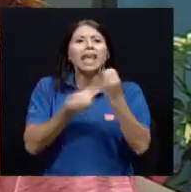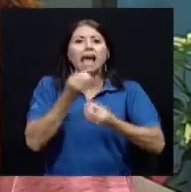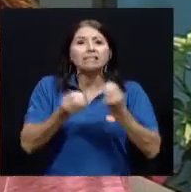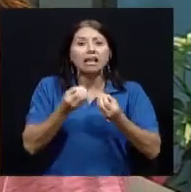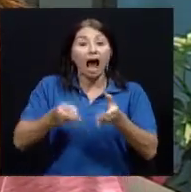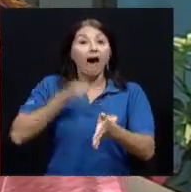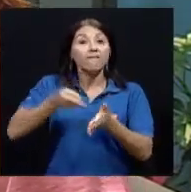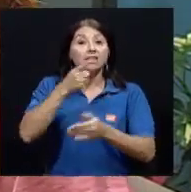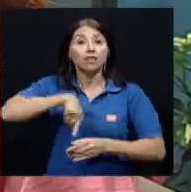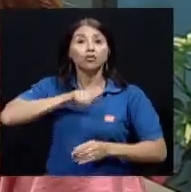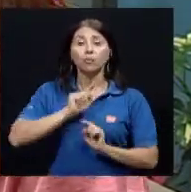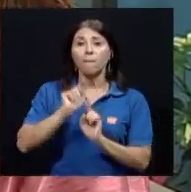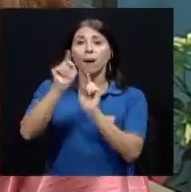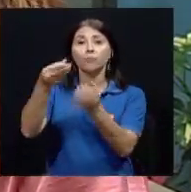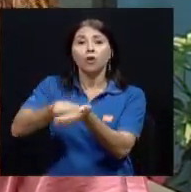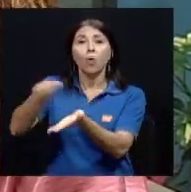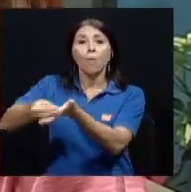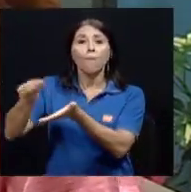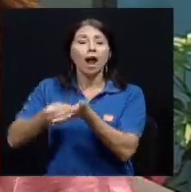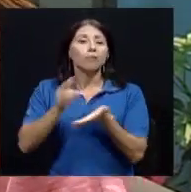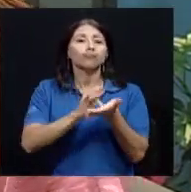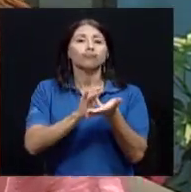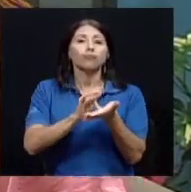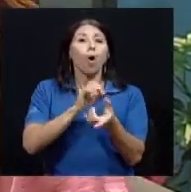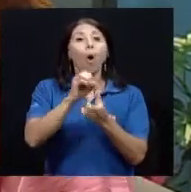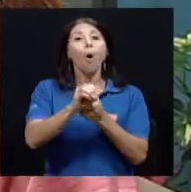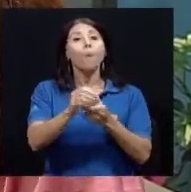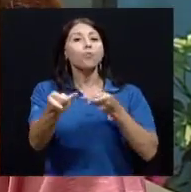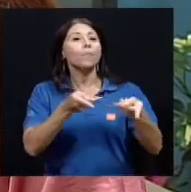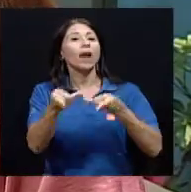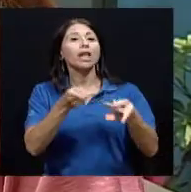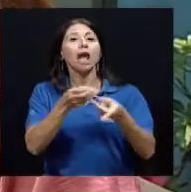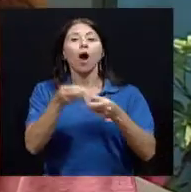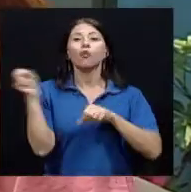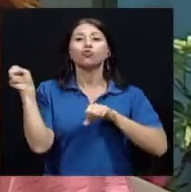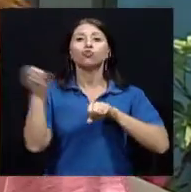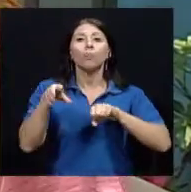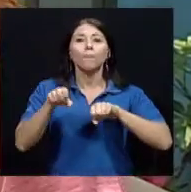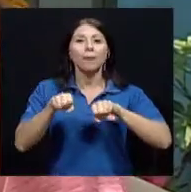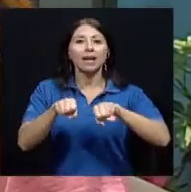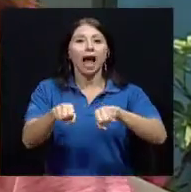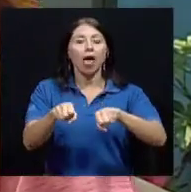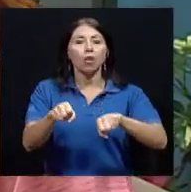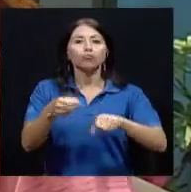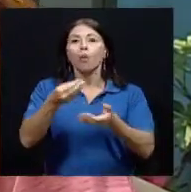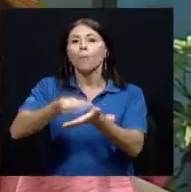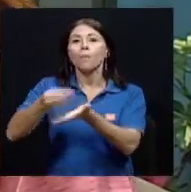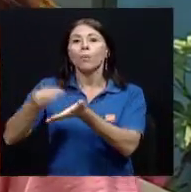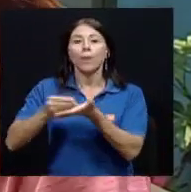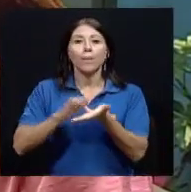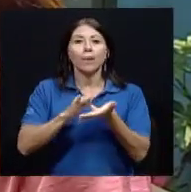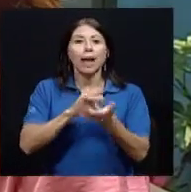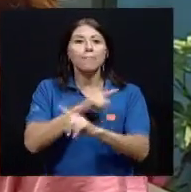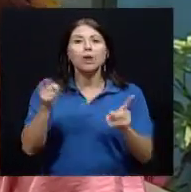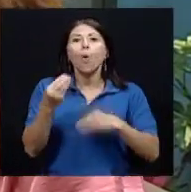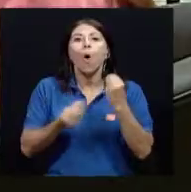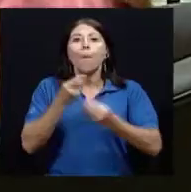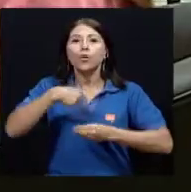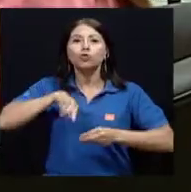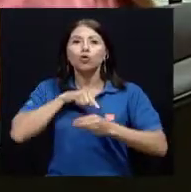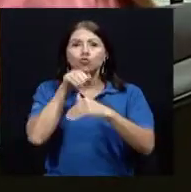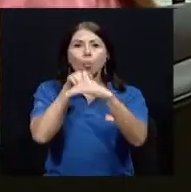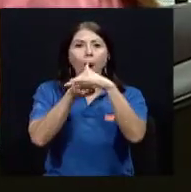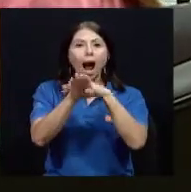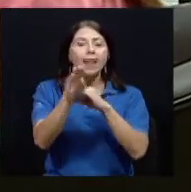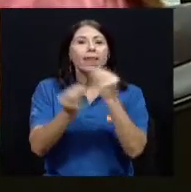farmacia, consumimos incluso también estos medicamentos en la pulpería o en un supermercado sin tener esas previsiones que son necesarias, tomarlas en